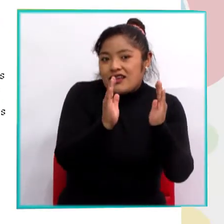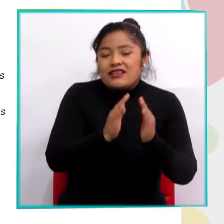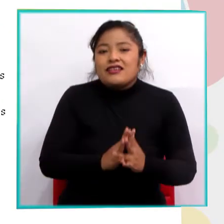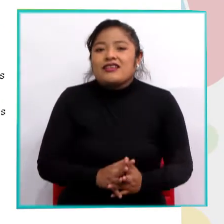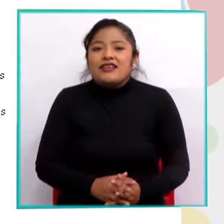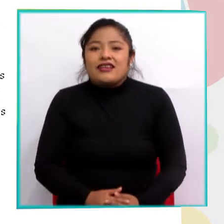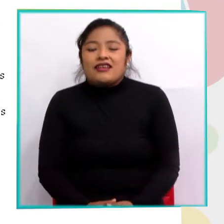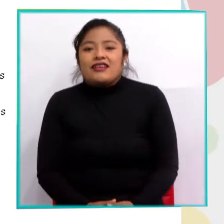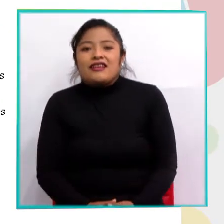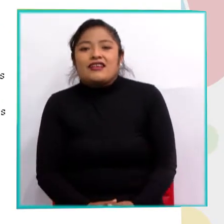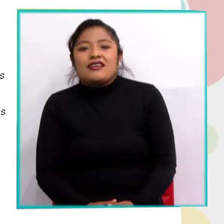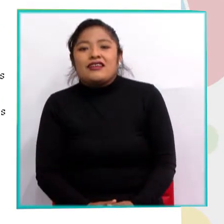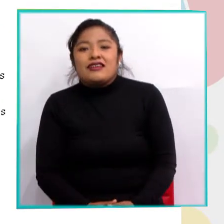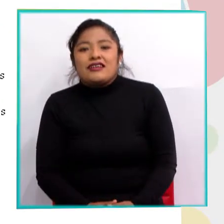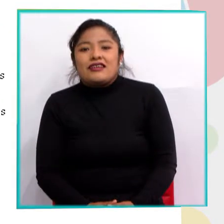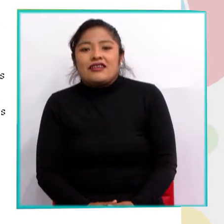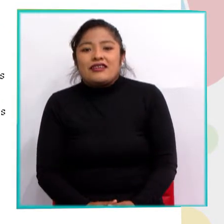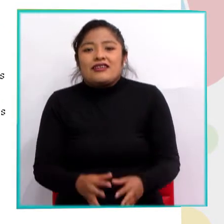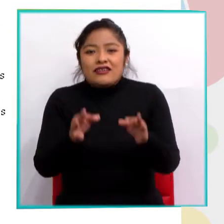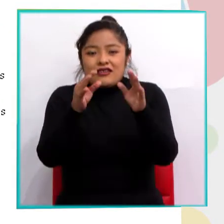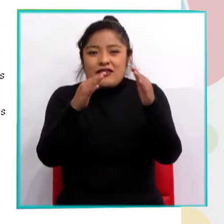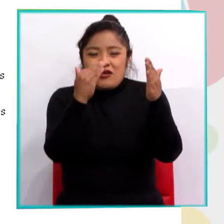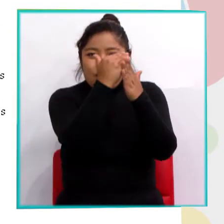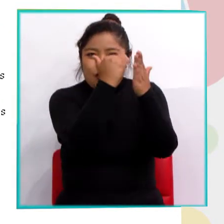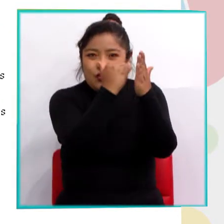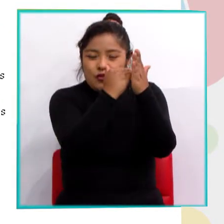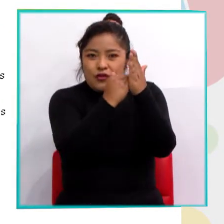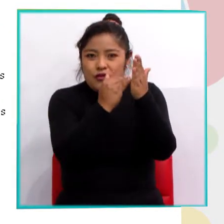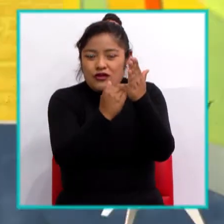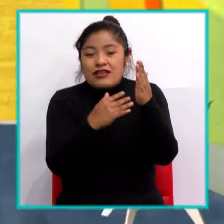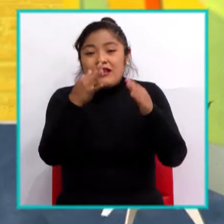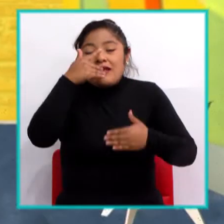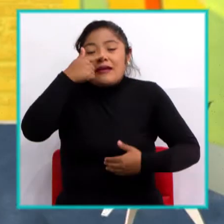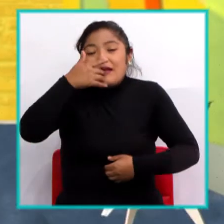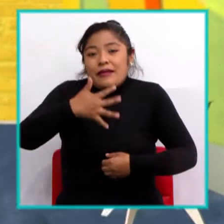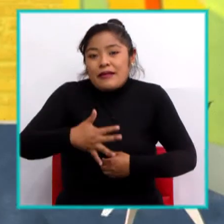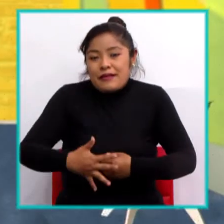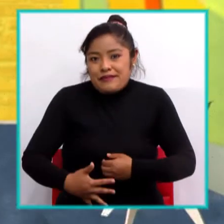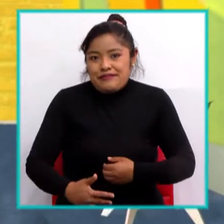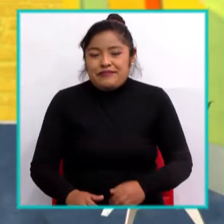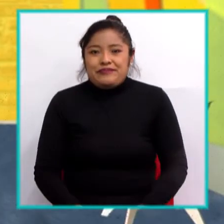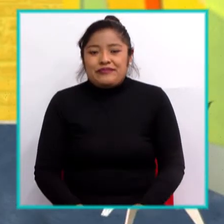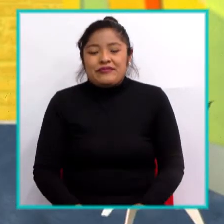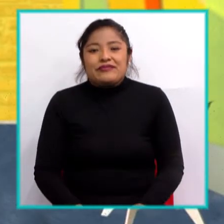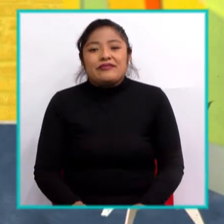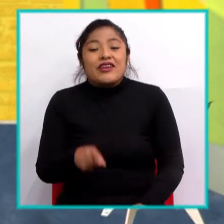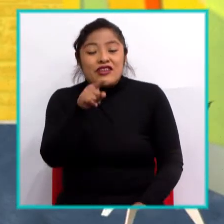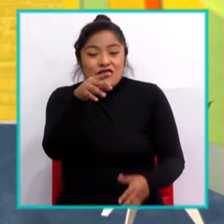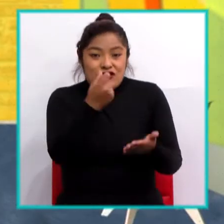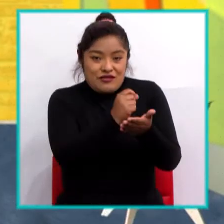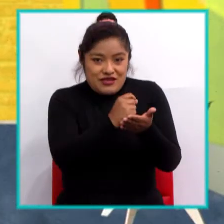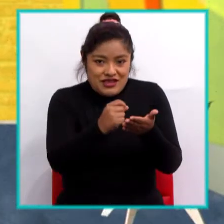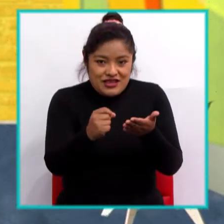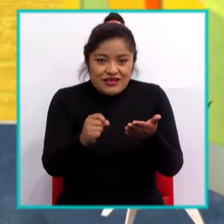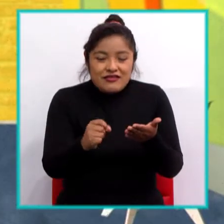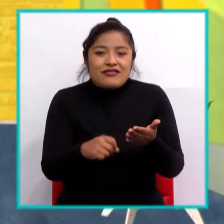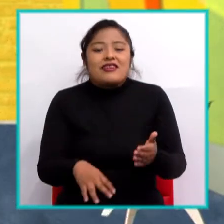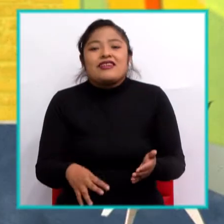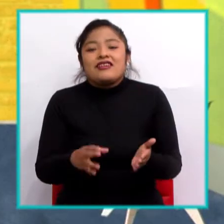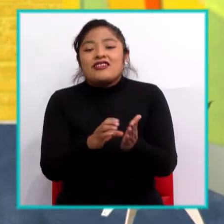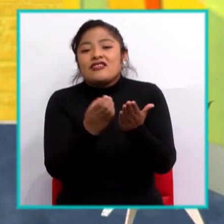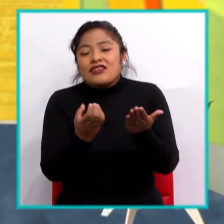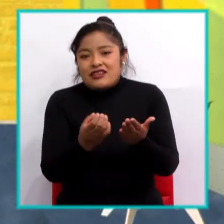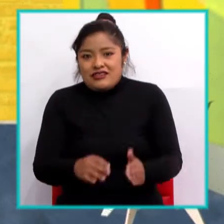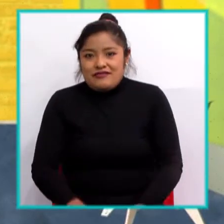esenciales de la sangre y debes escribirlo en tu texto. Muy bien, ahora vamos a comenzar con la teoría.